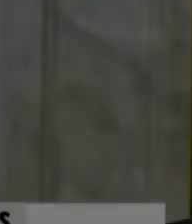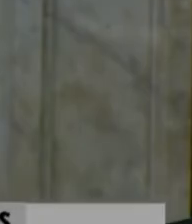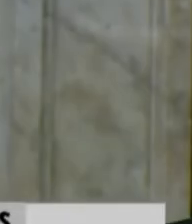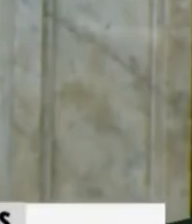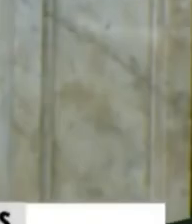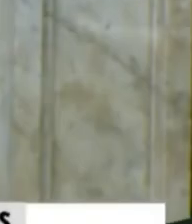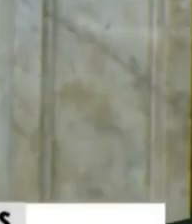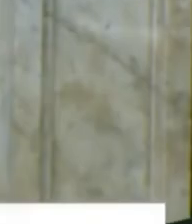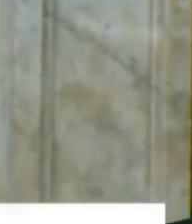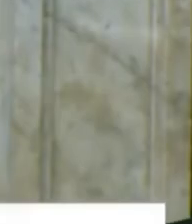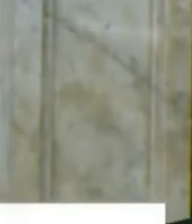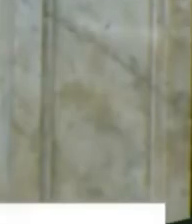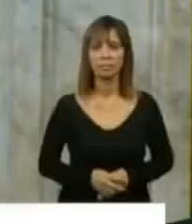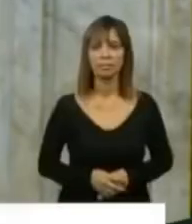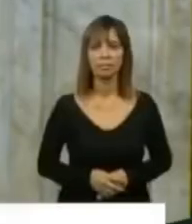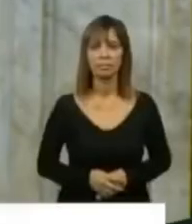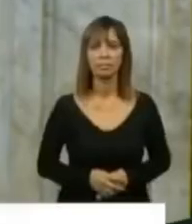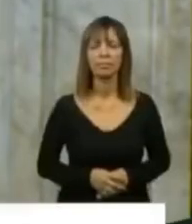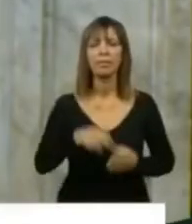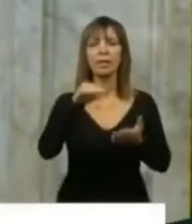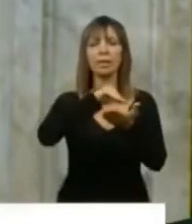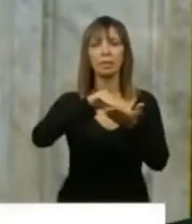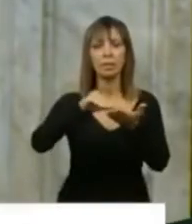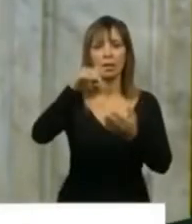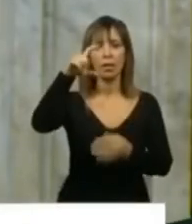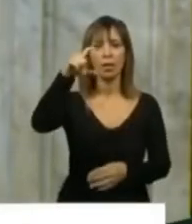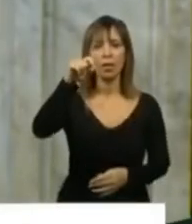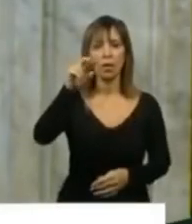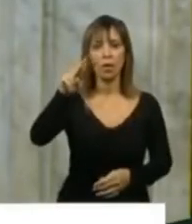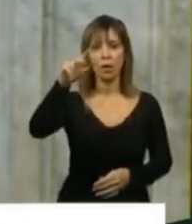Tiene la palabra el diputado Jorge Walter Correa.